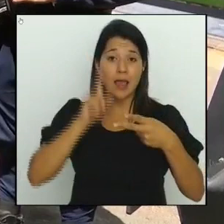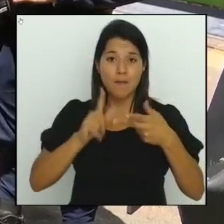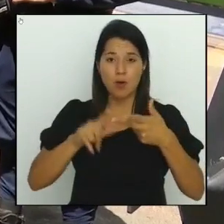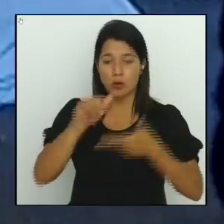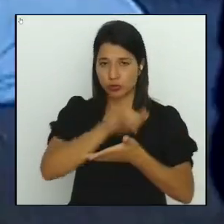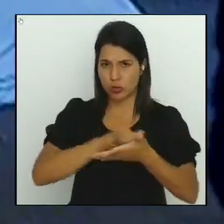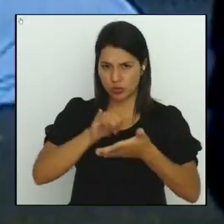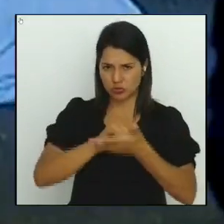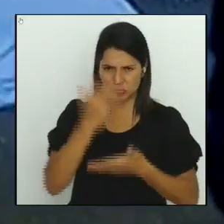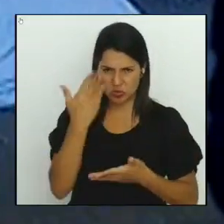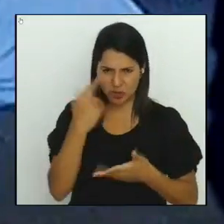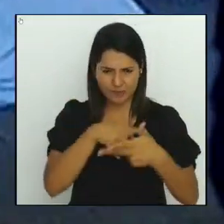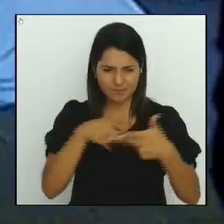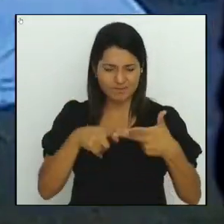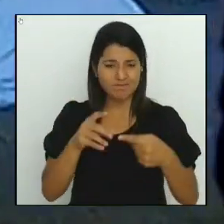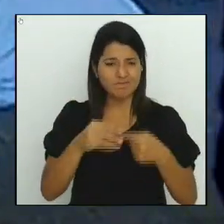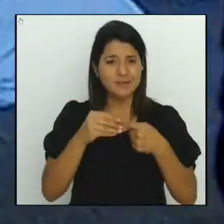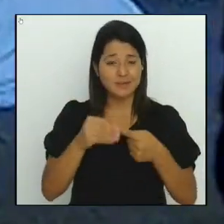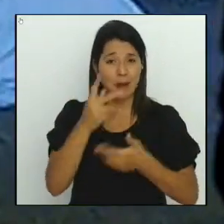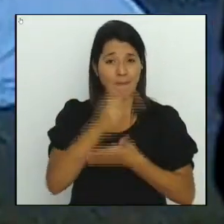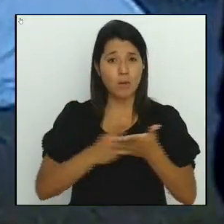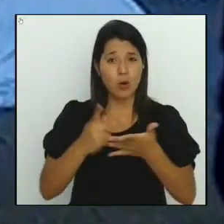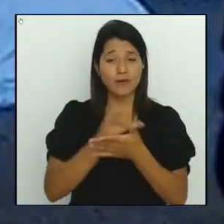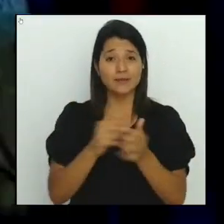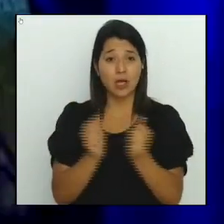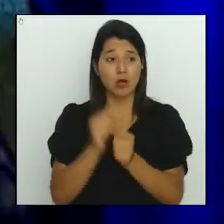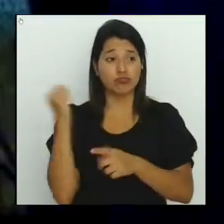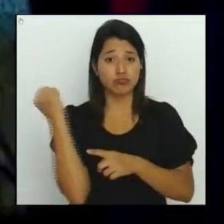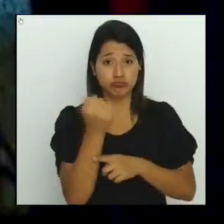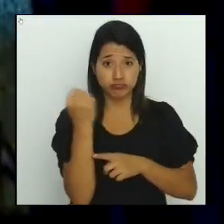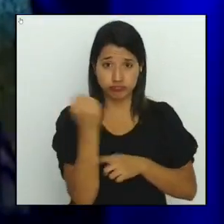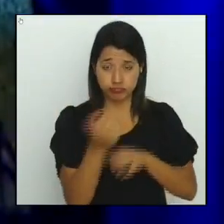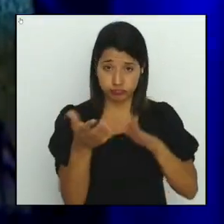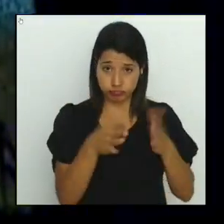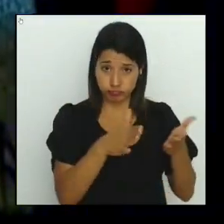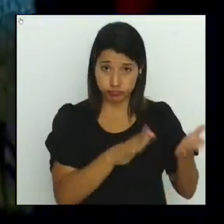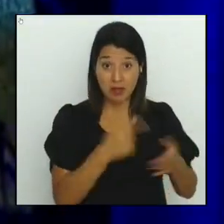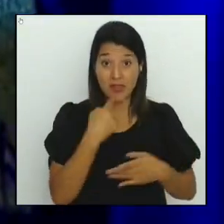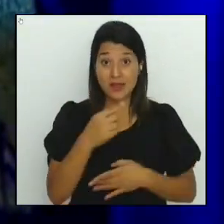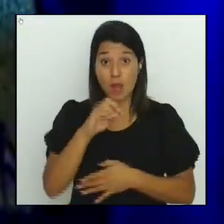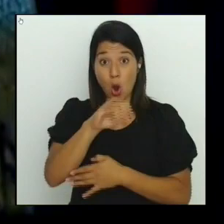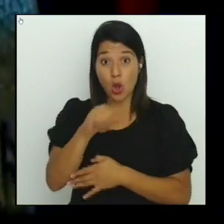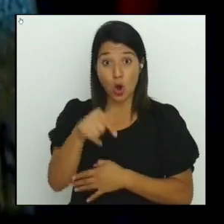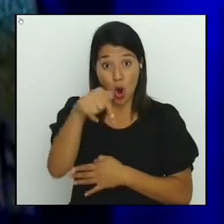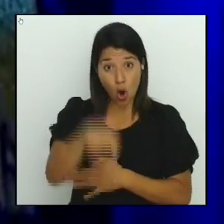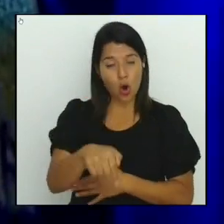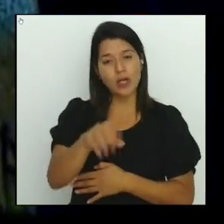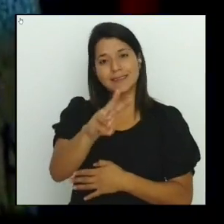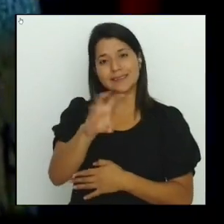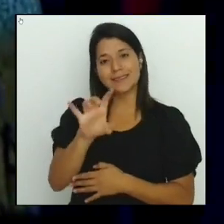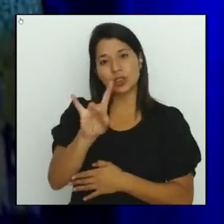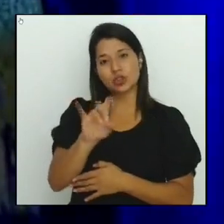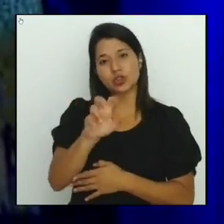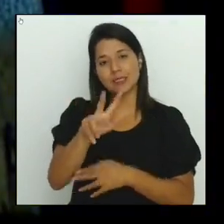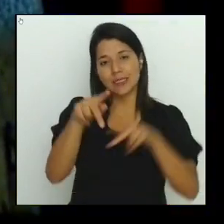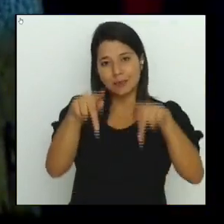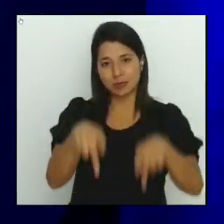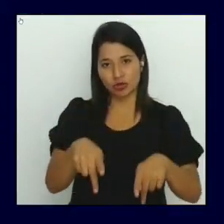de homicidios. Según datos de la OIJ, para hoy se registran 683 asesinatos en todo el país.